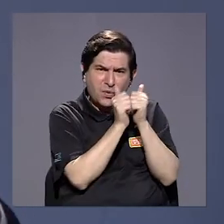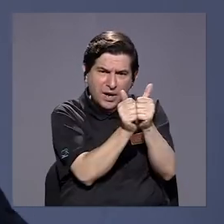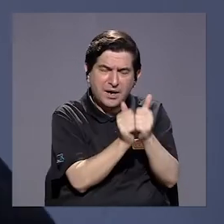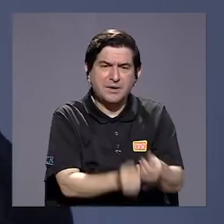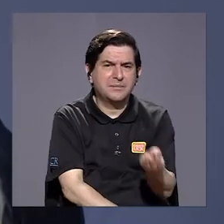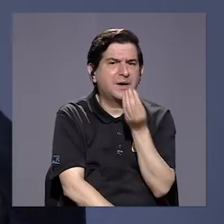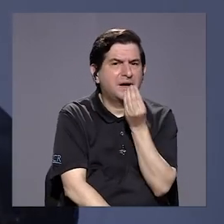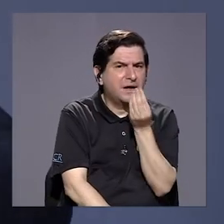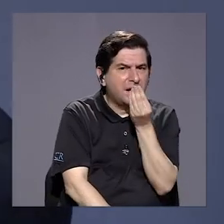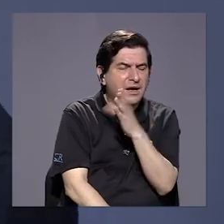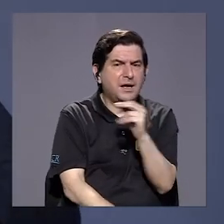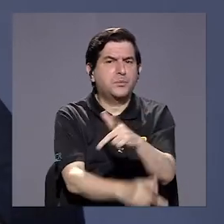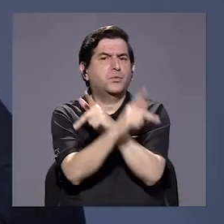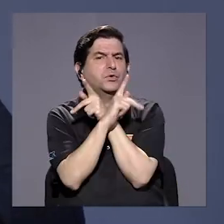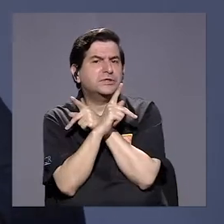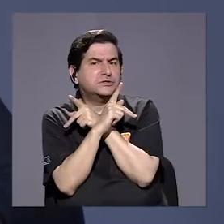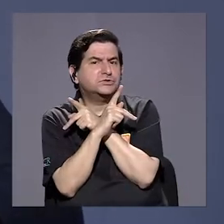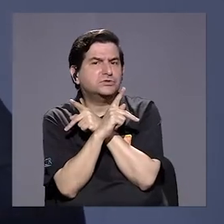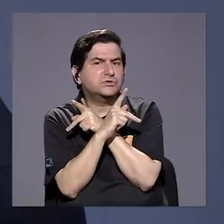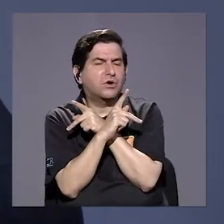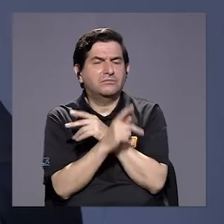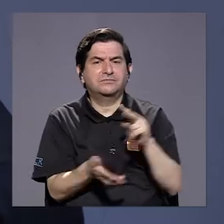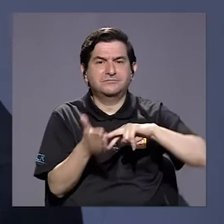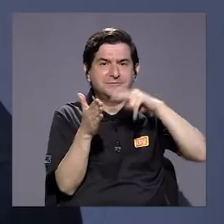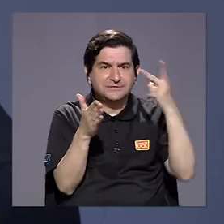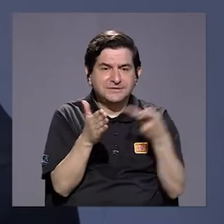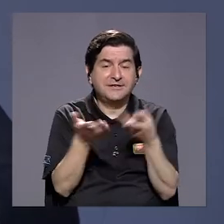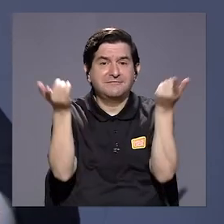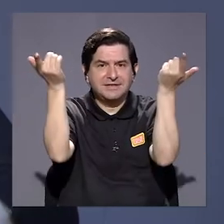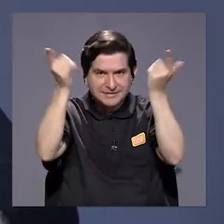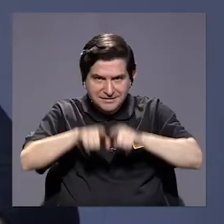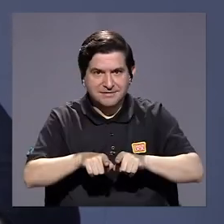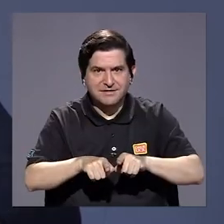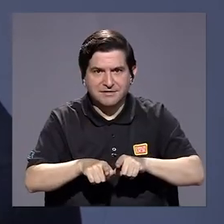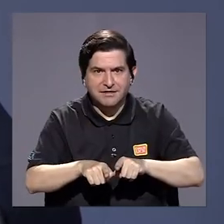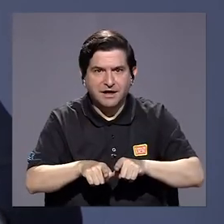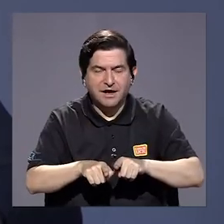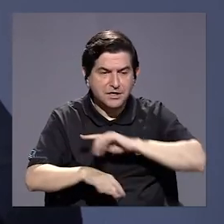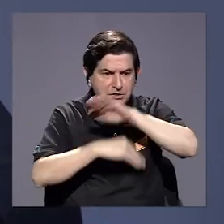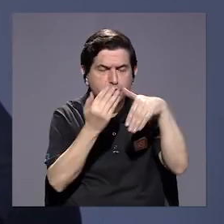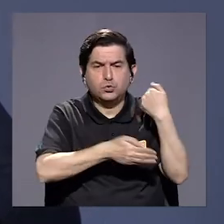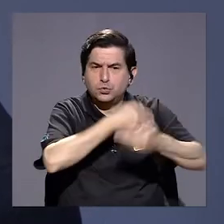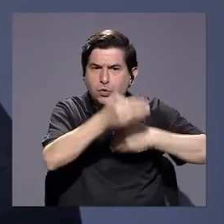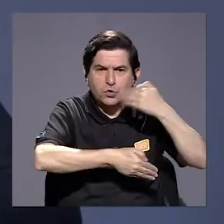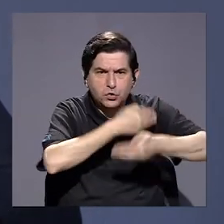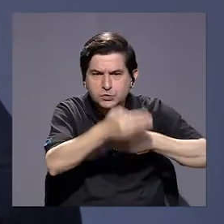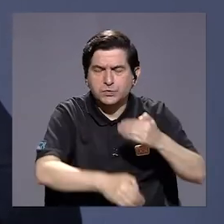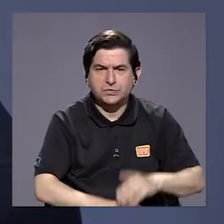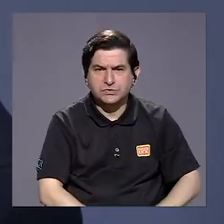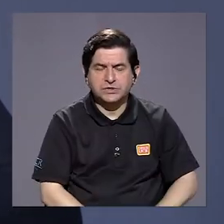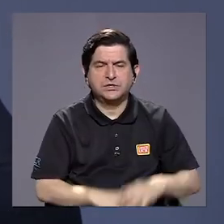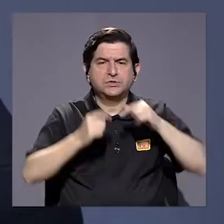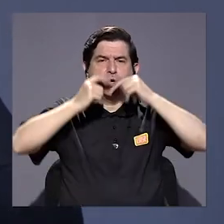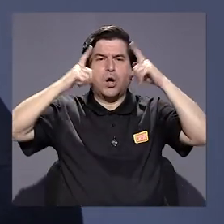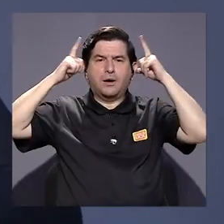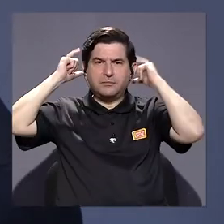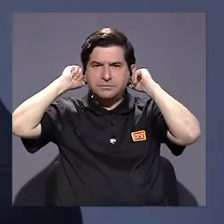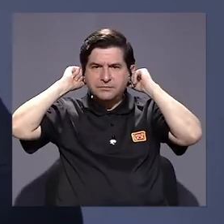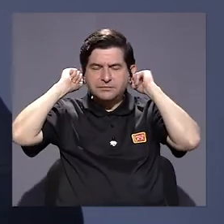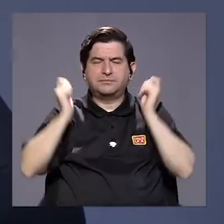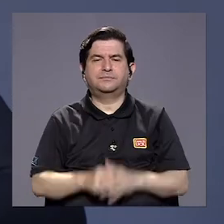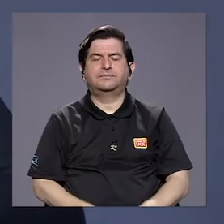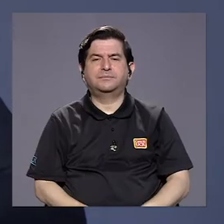en tema de alimentos y de protección de lo que significan en este caso digamos todos los protocolos, me refiero a mascarillas,